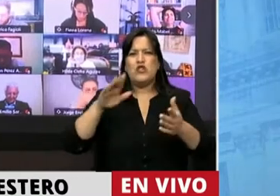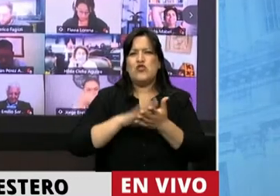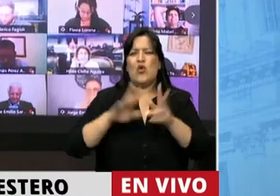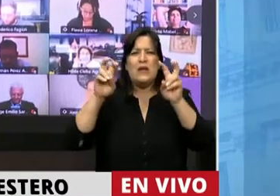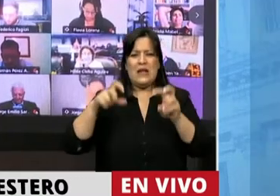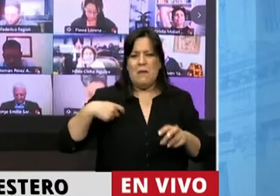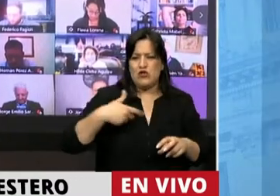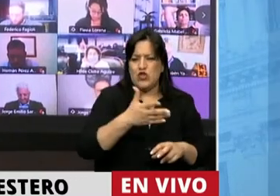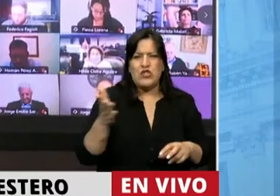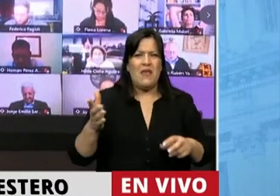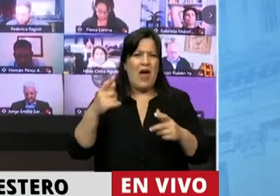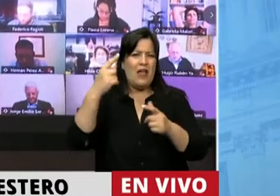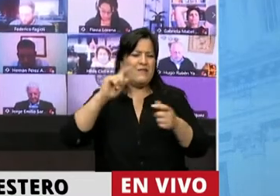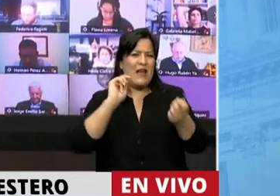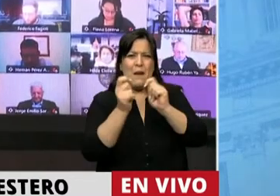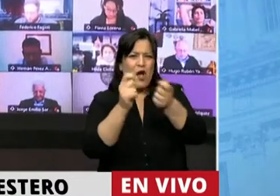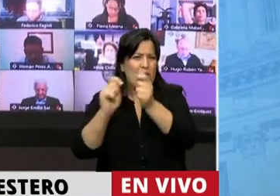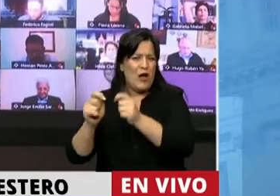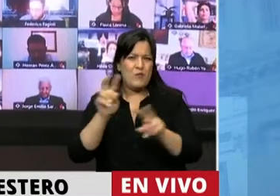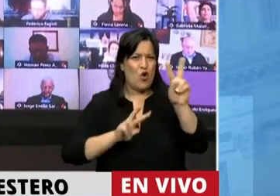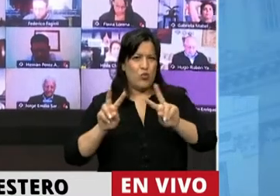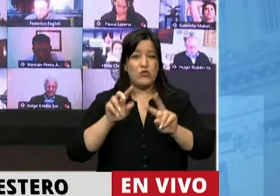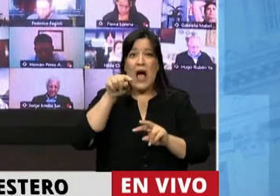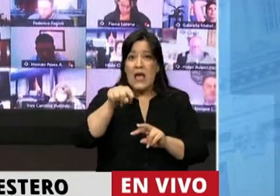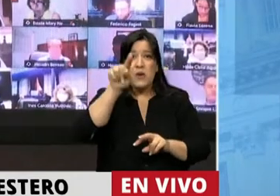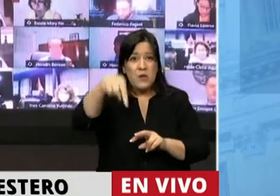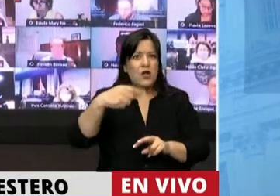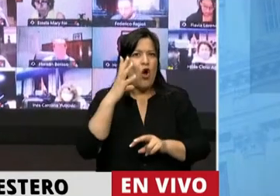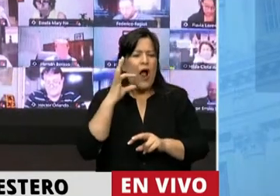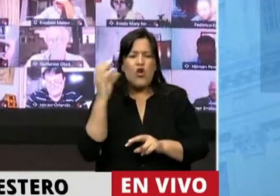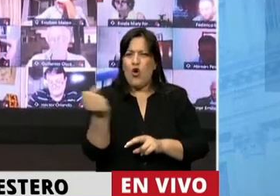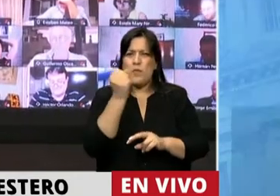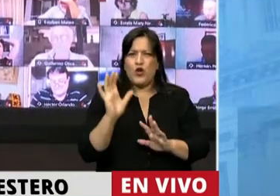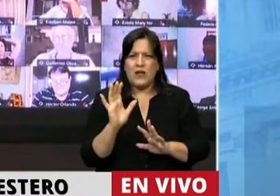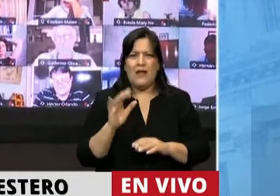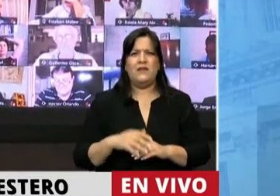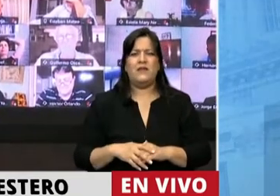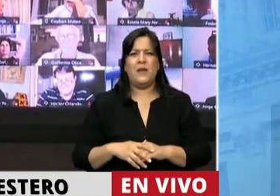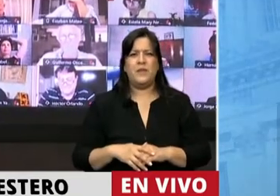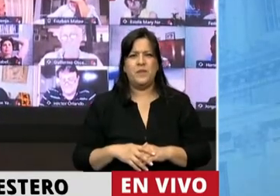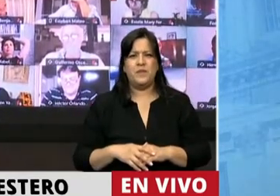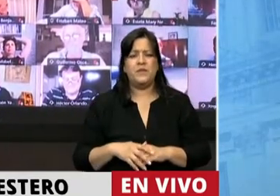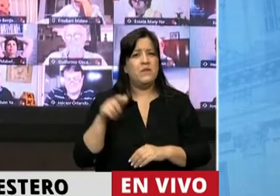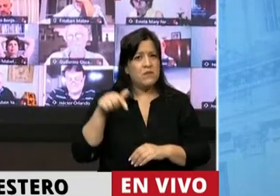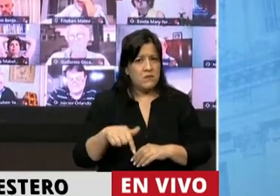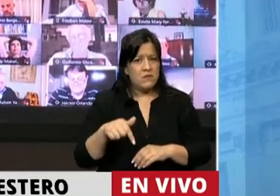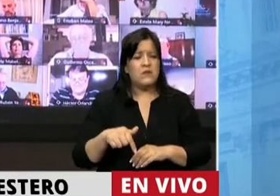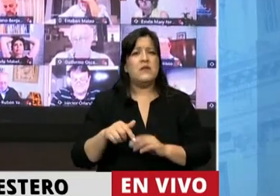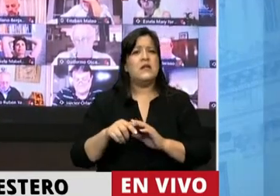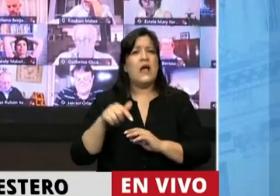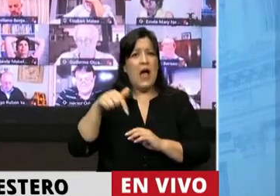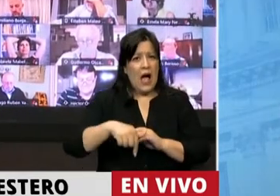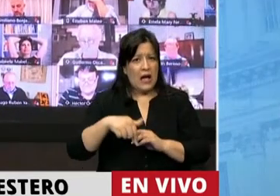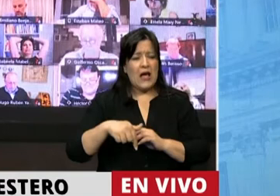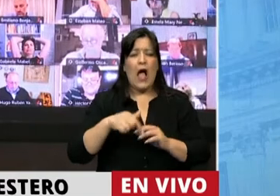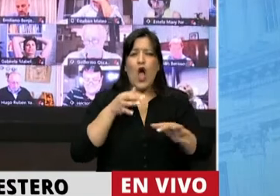social. Y eso de ahí surgió algo que es muy importante. No les preguntamos si es algo que subyace aquí